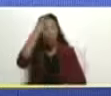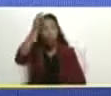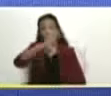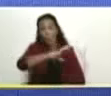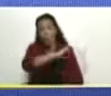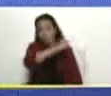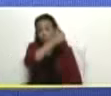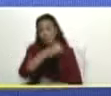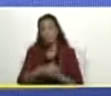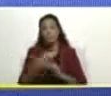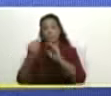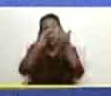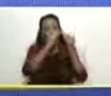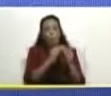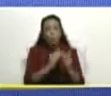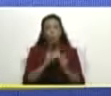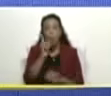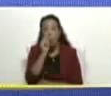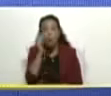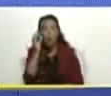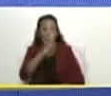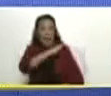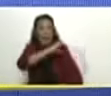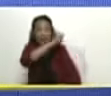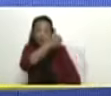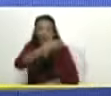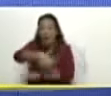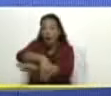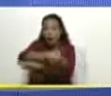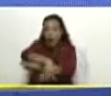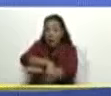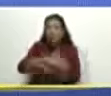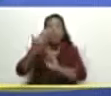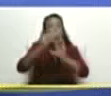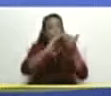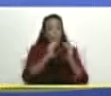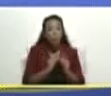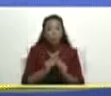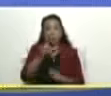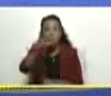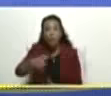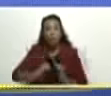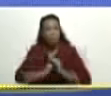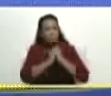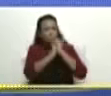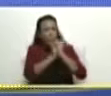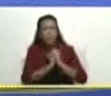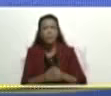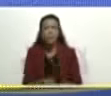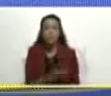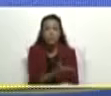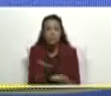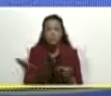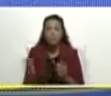comunales ustedes jefas y jefes de calle comunidad heroicos jefes y jefas de calle